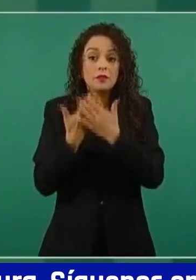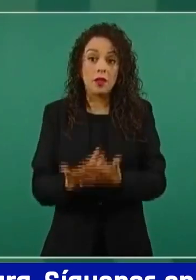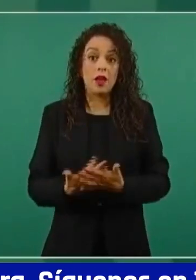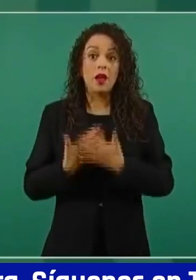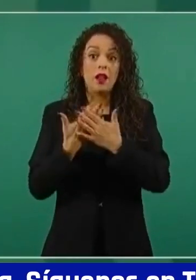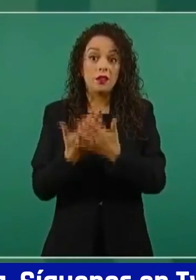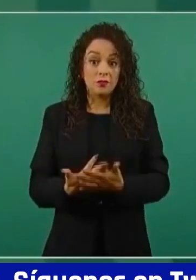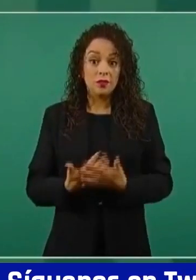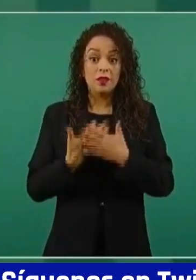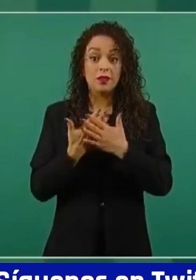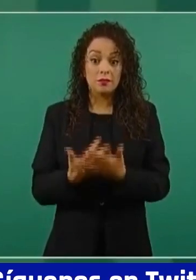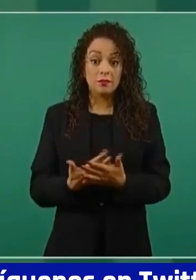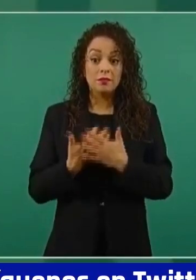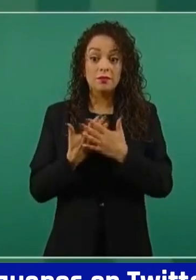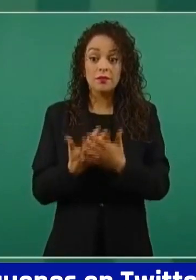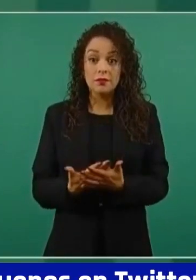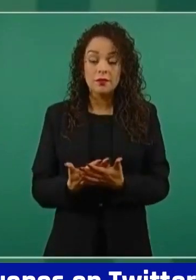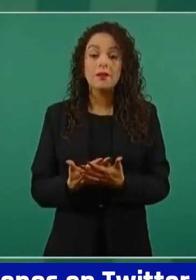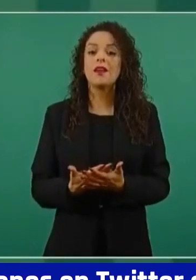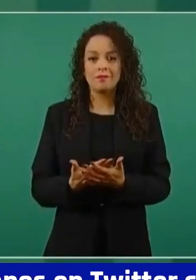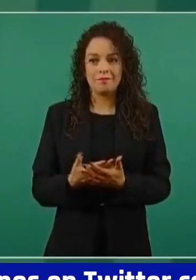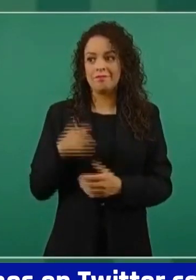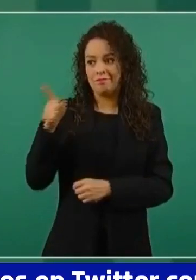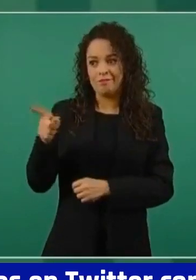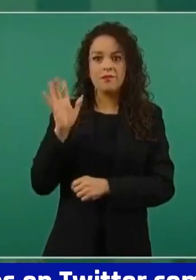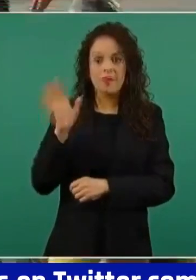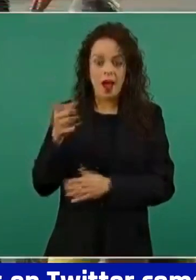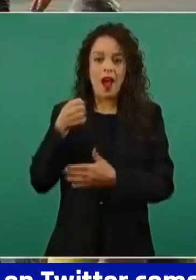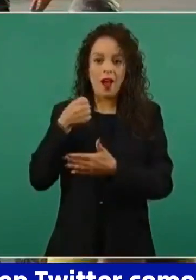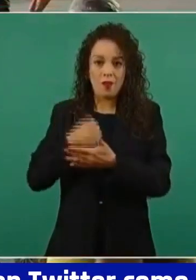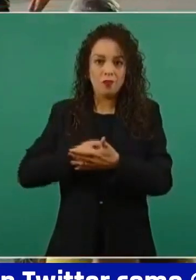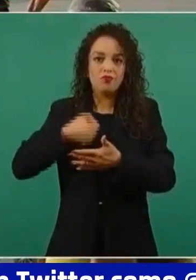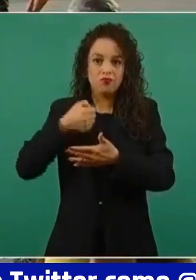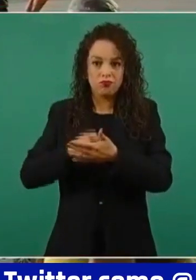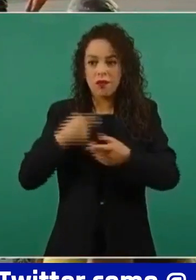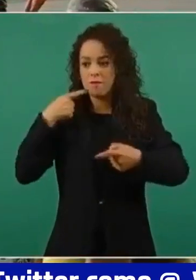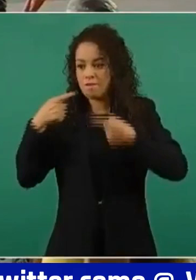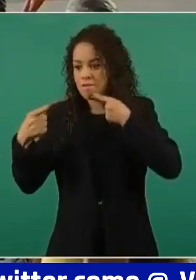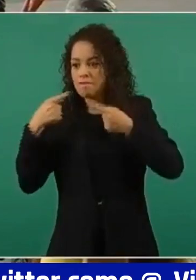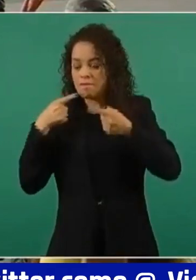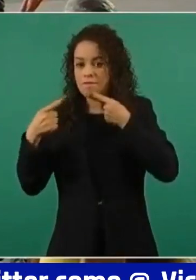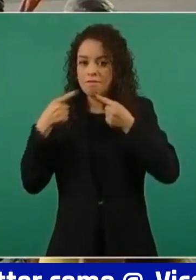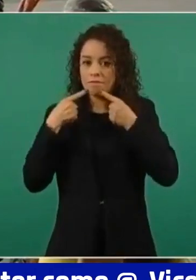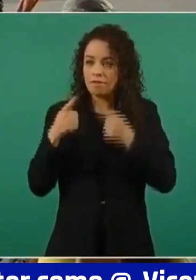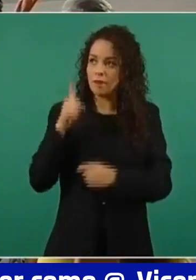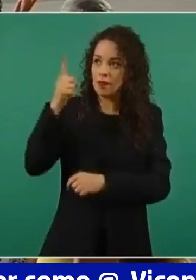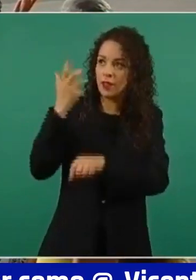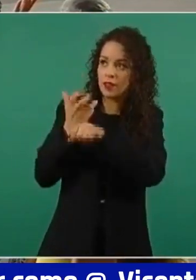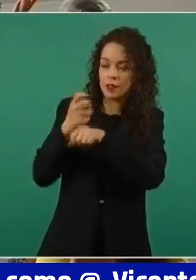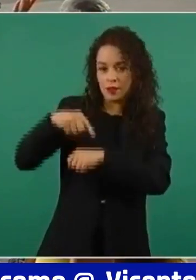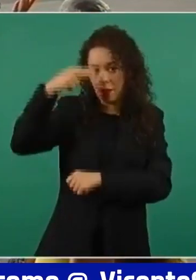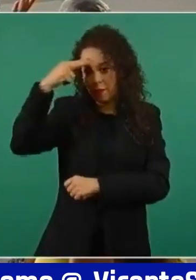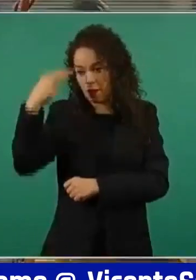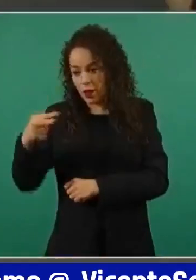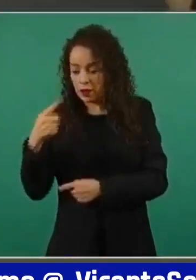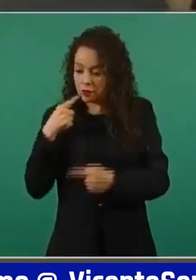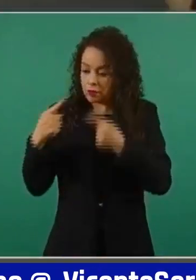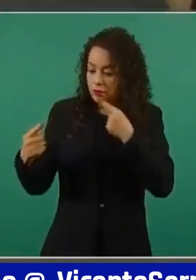un buen trabajo, una buena negociación diplomática para que se